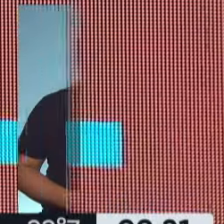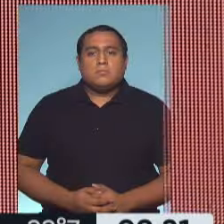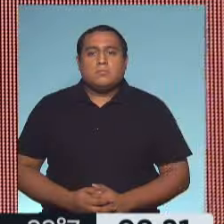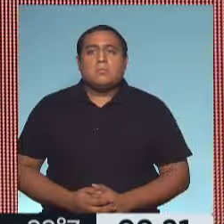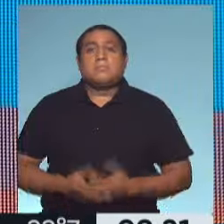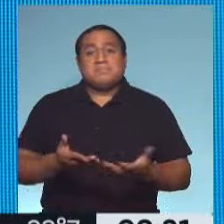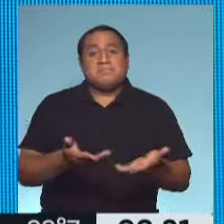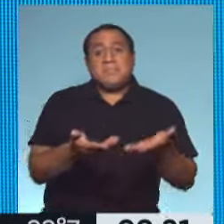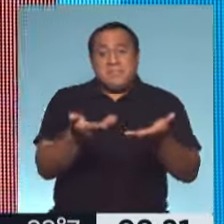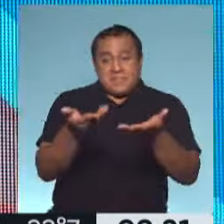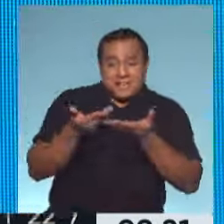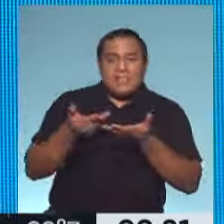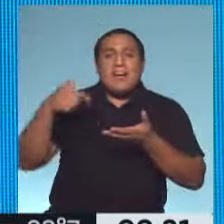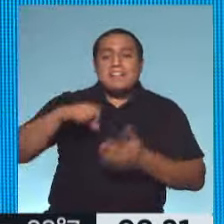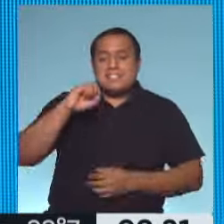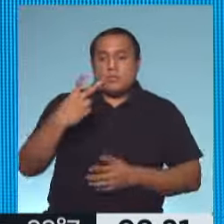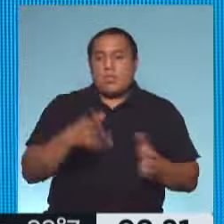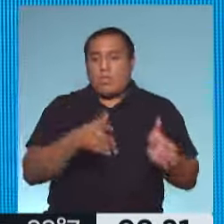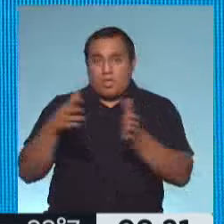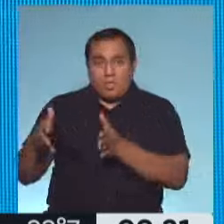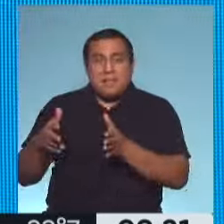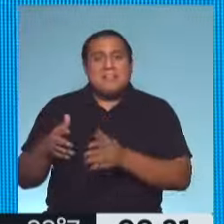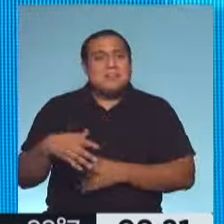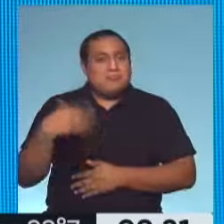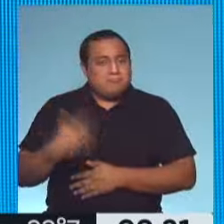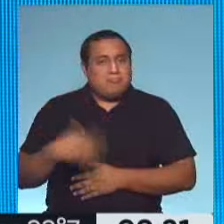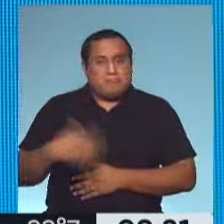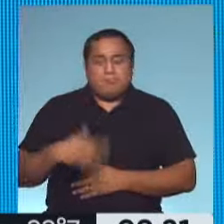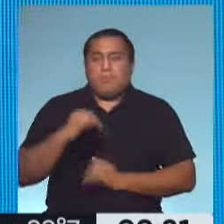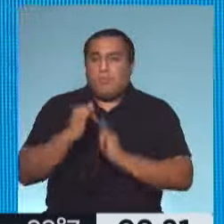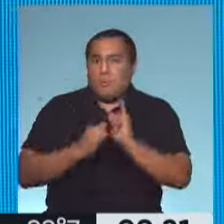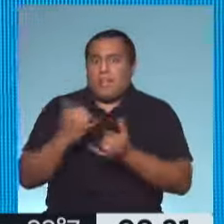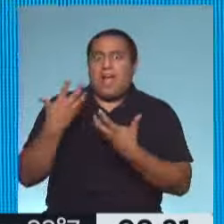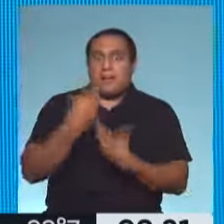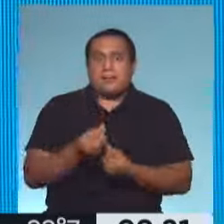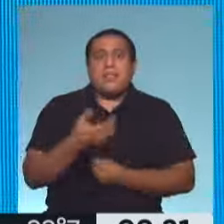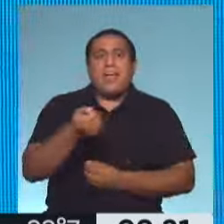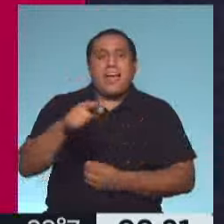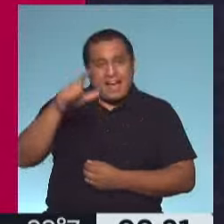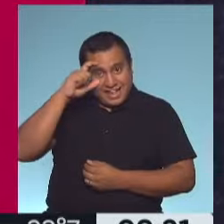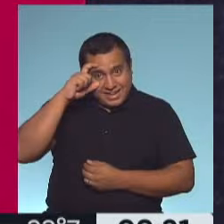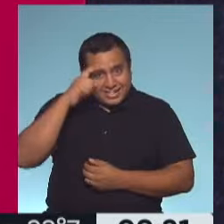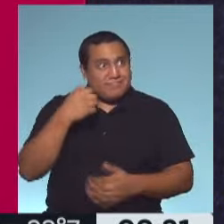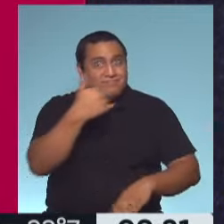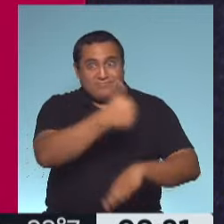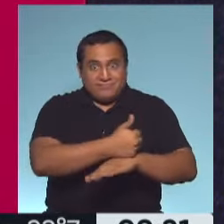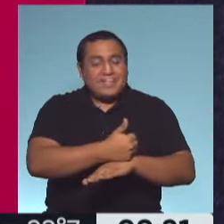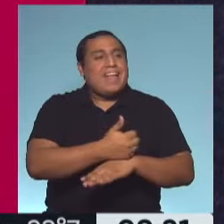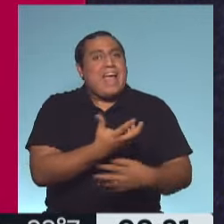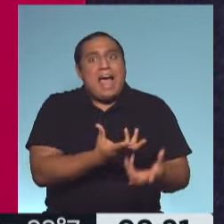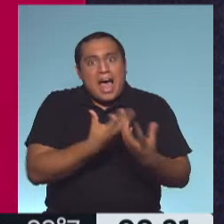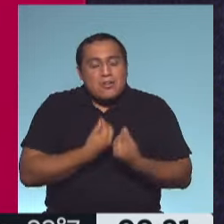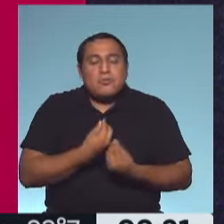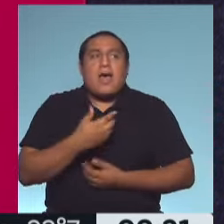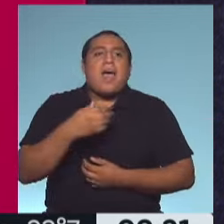Bueno, bienvenidos a este segundo blog que les aseguro tiene mucho de útil. Está con nosotros ya Ale D'Aguerre, como siempre ayudándonos